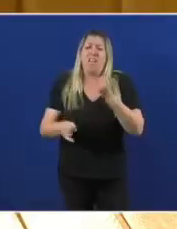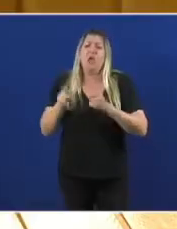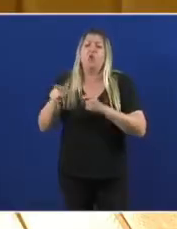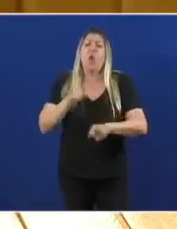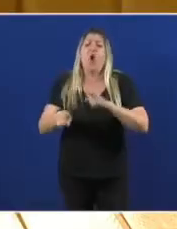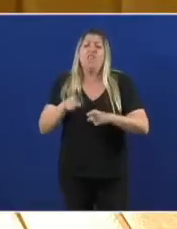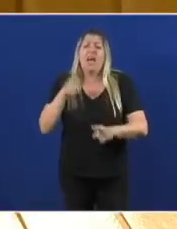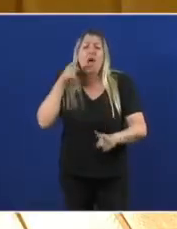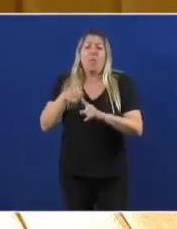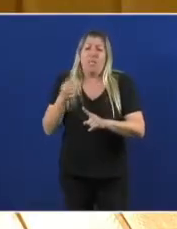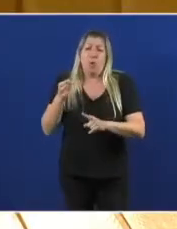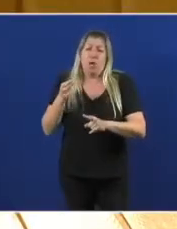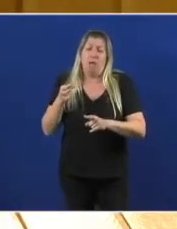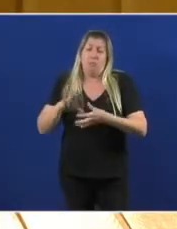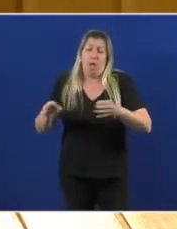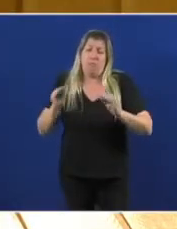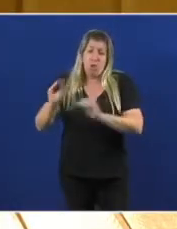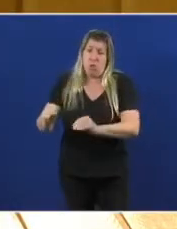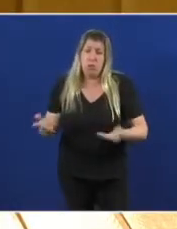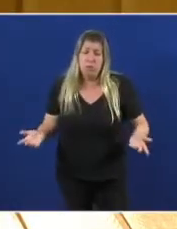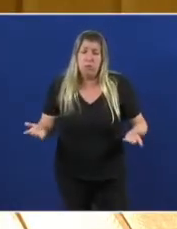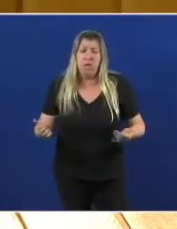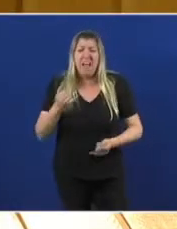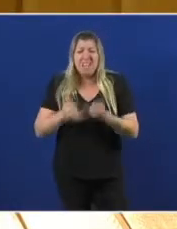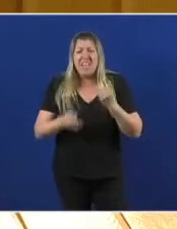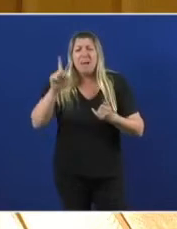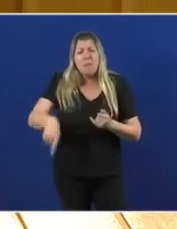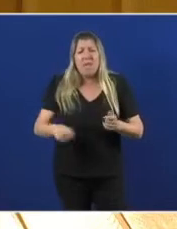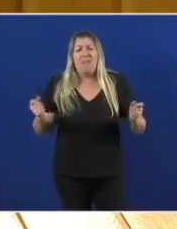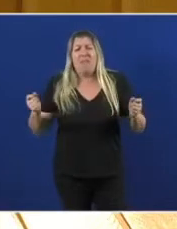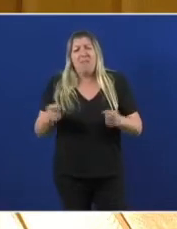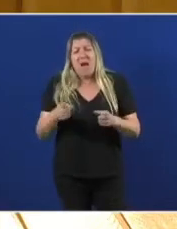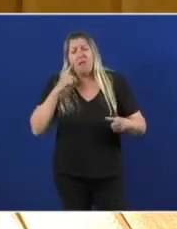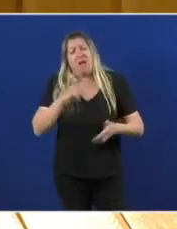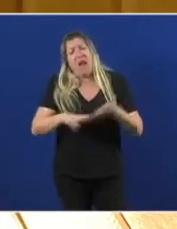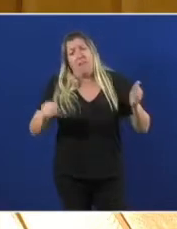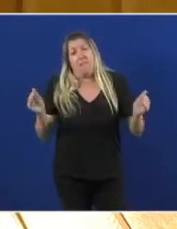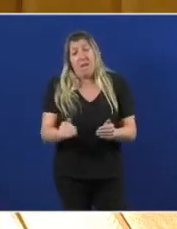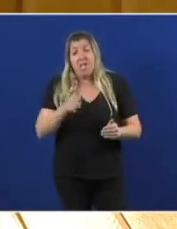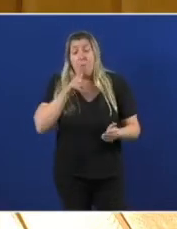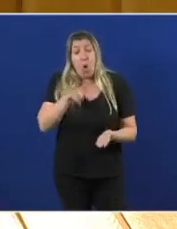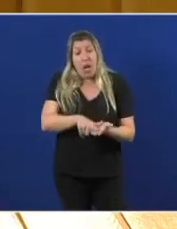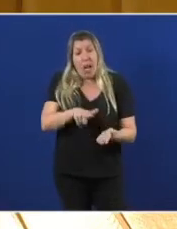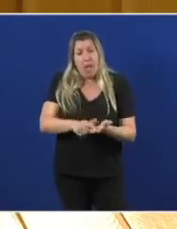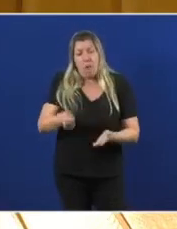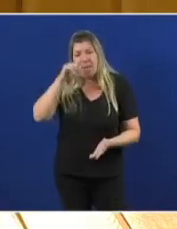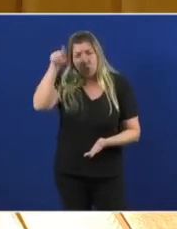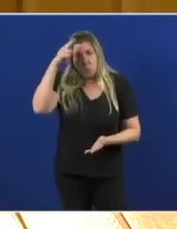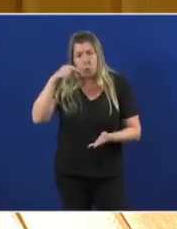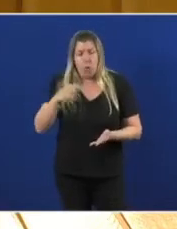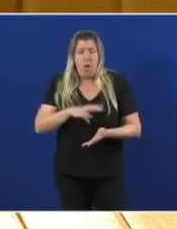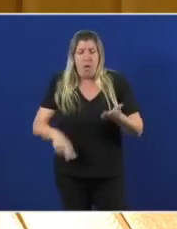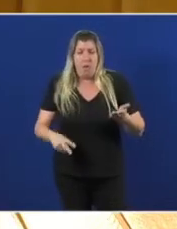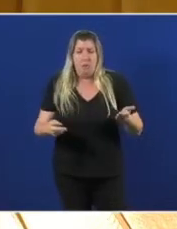Fai máis pequena a nosa lingua e a nosa cultura. Para empezar confunde cultura con enterrar